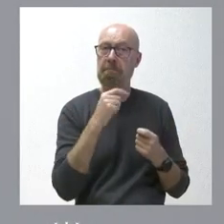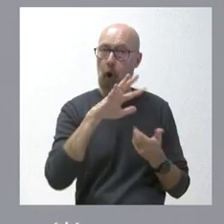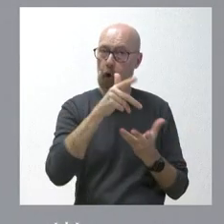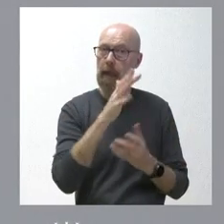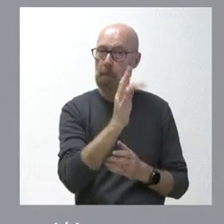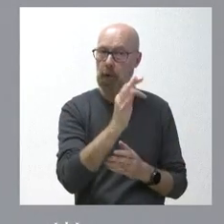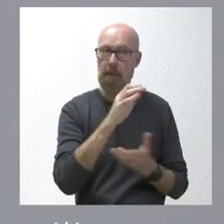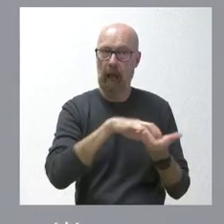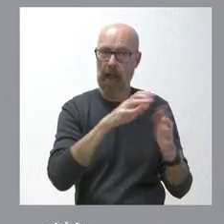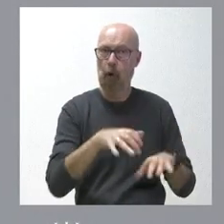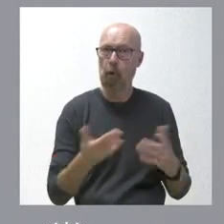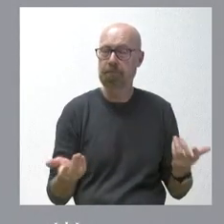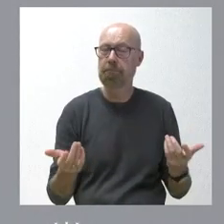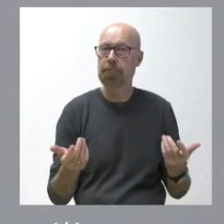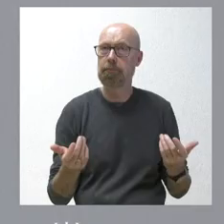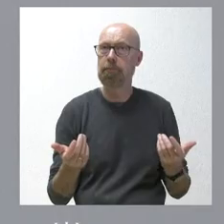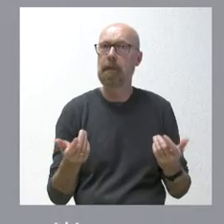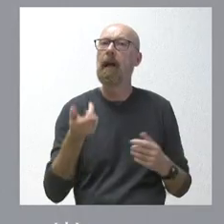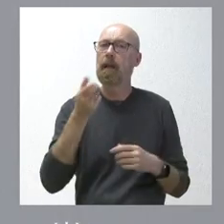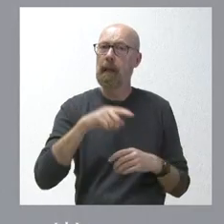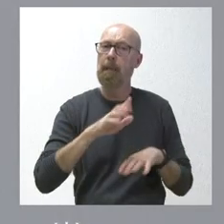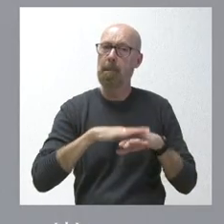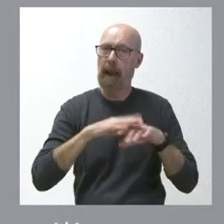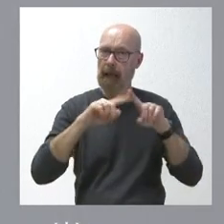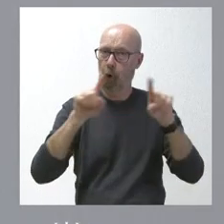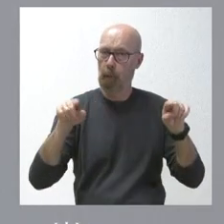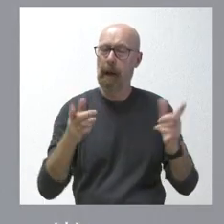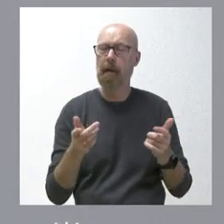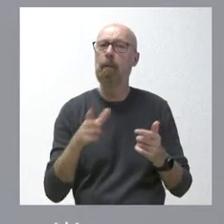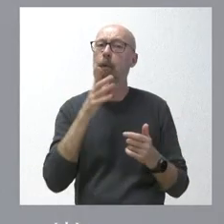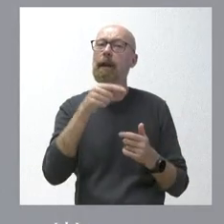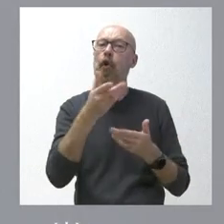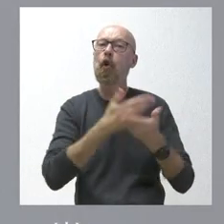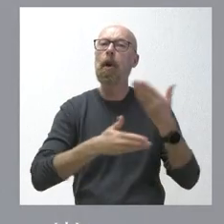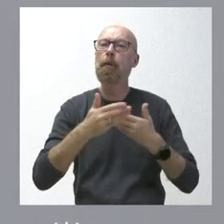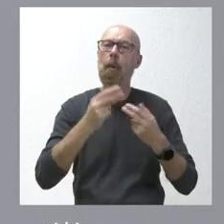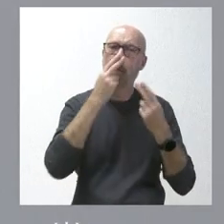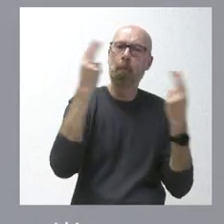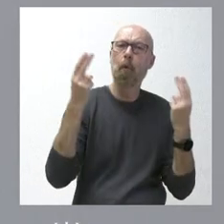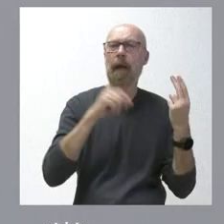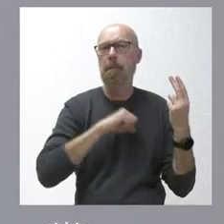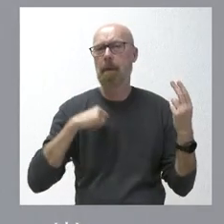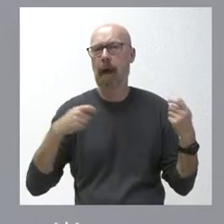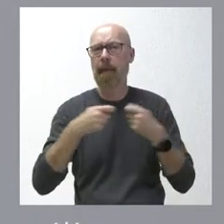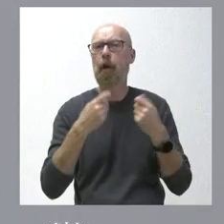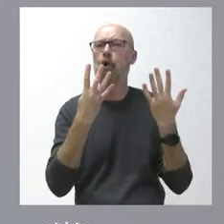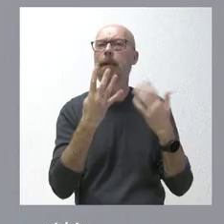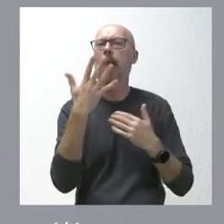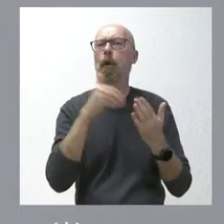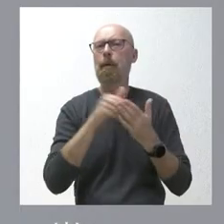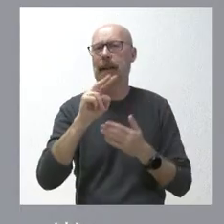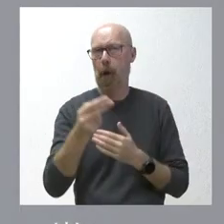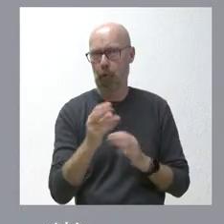Castilla y León y también para Segovia. Es una colaboración público-privada. Estamos hablando, efectivamente, de 95 millones de euros,